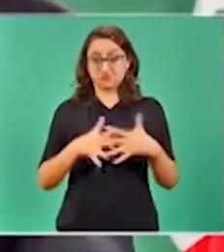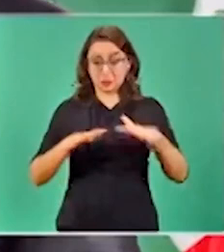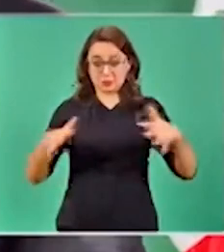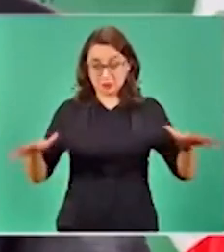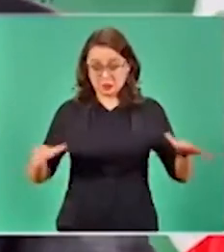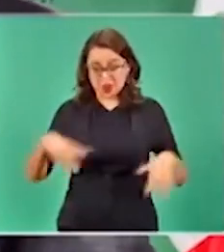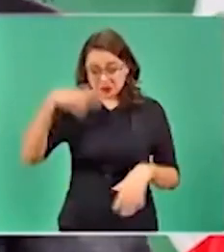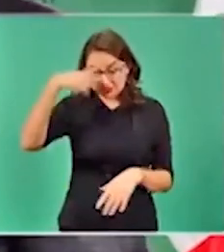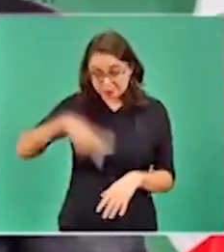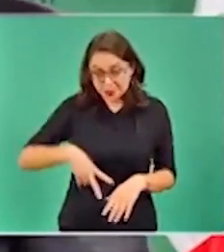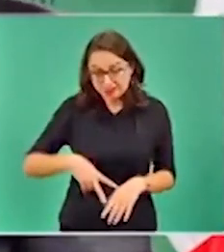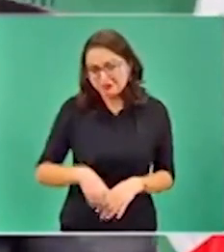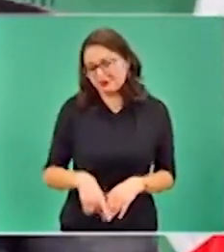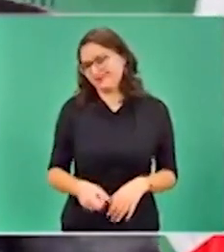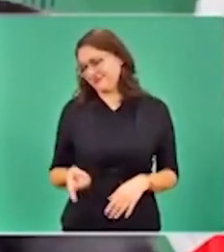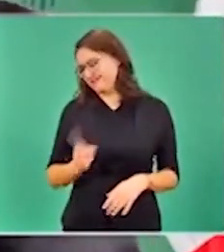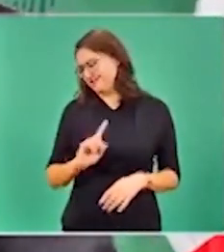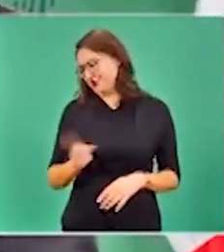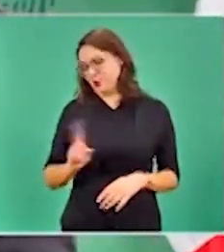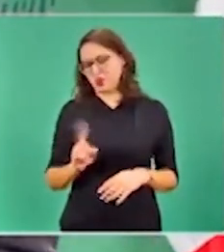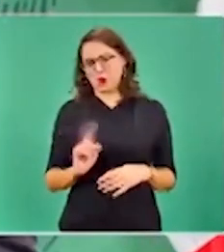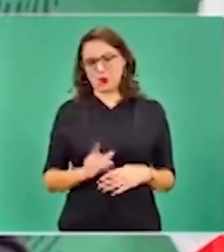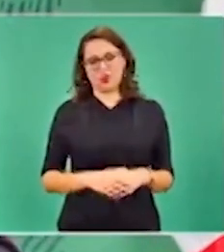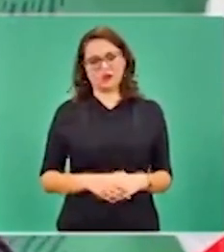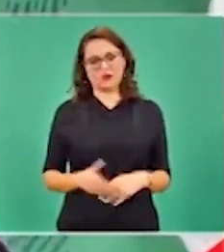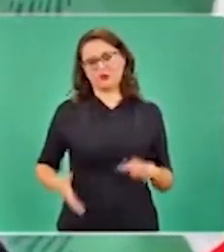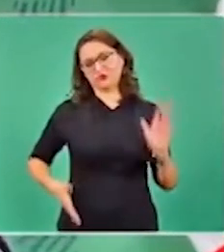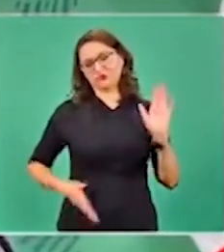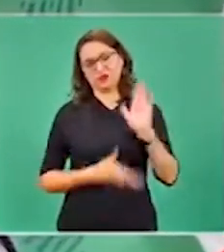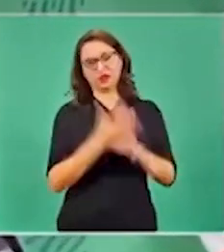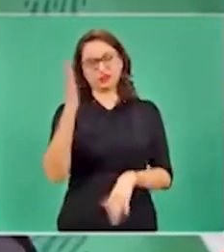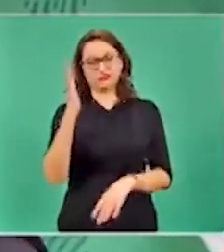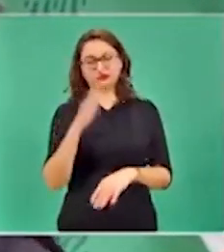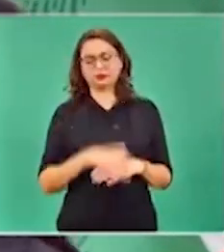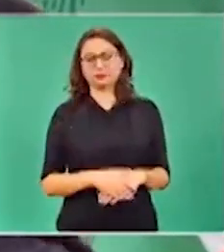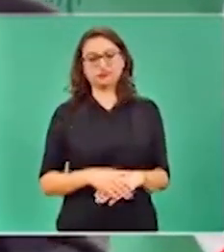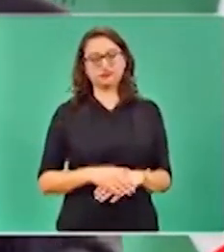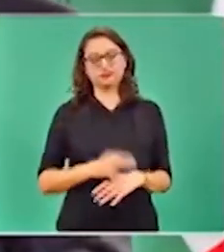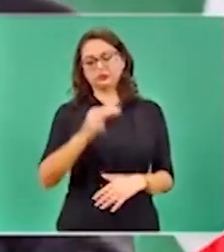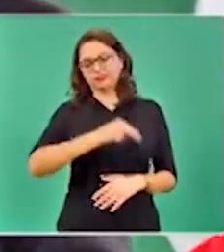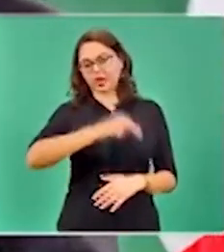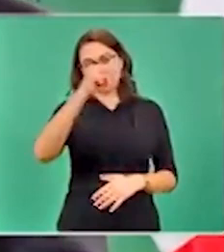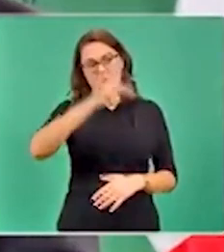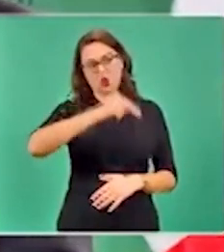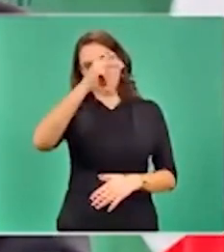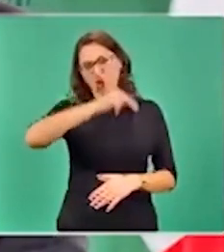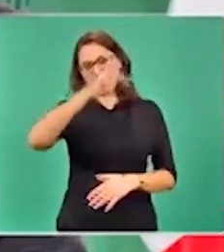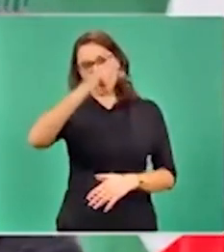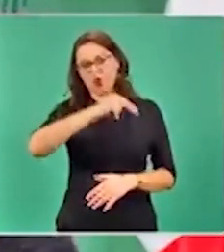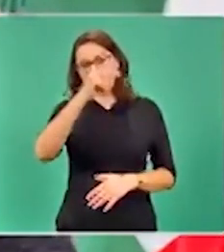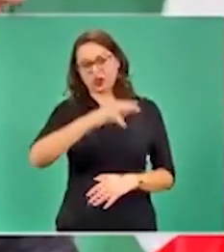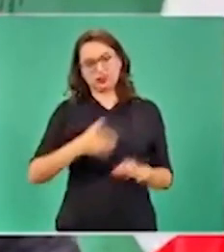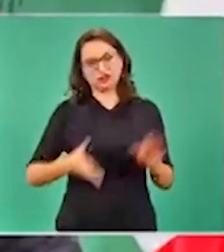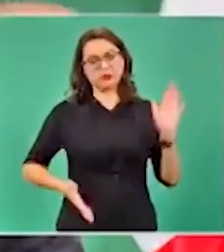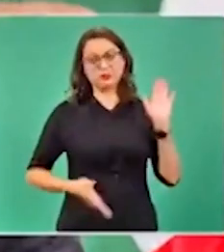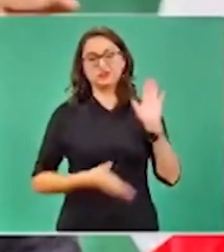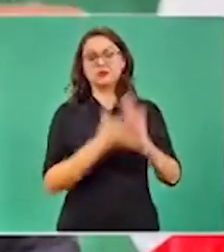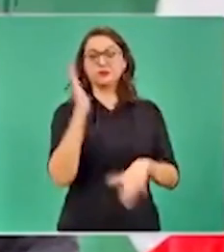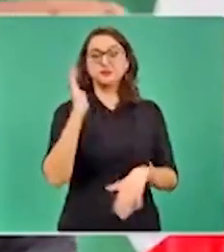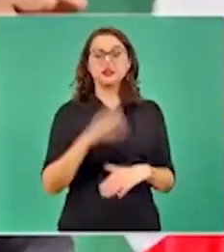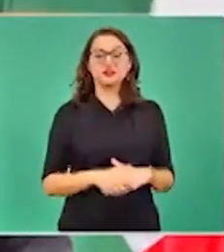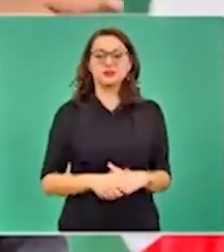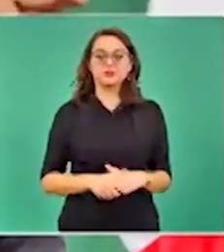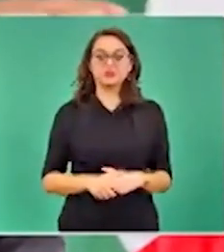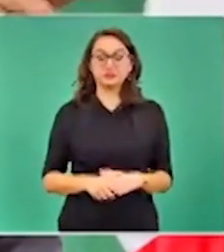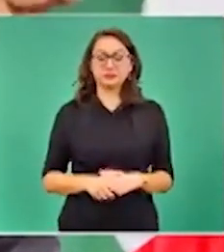mares de México. Están allá en el mar del norte. Cuando Atraca llega